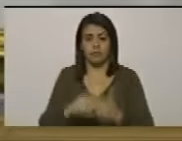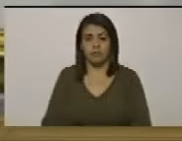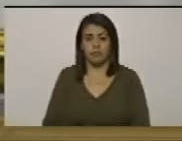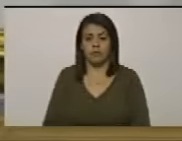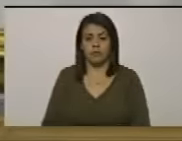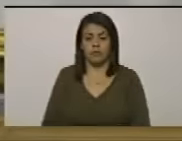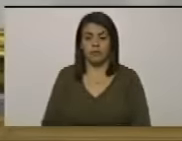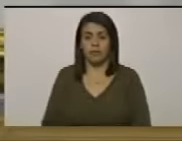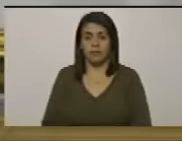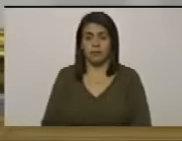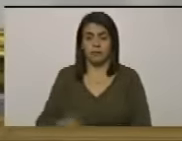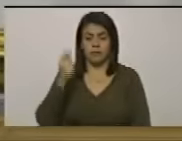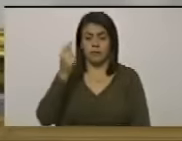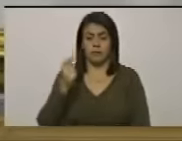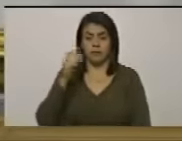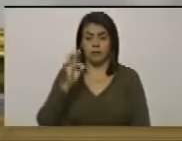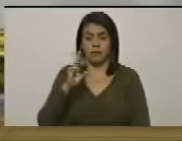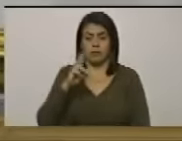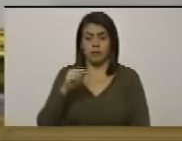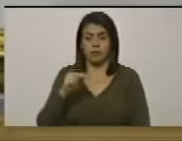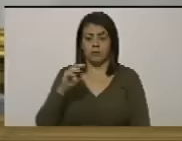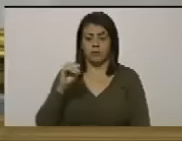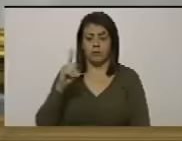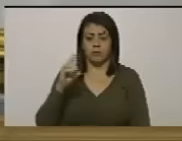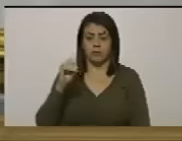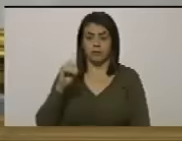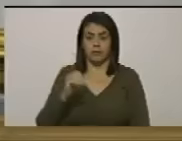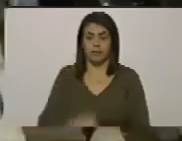tiene la palabra el diputado Fernando Soto Rojas